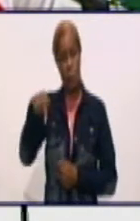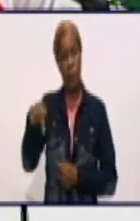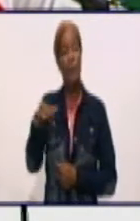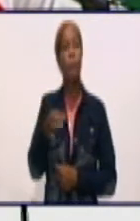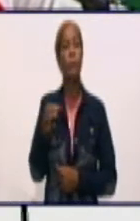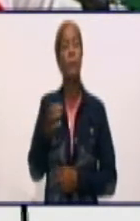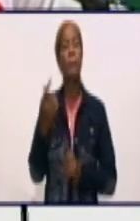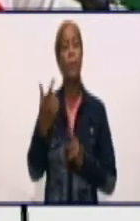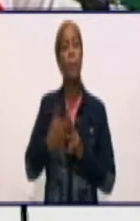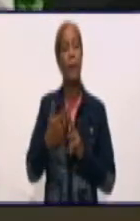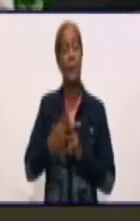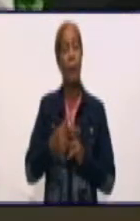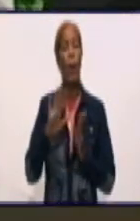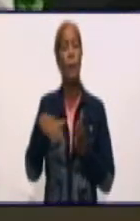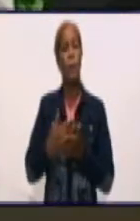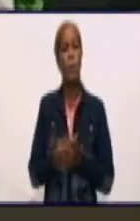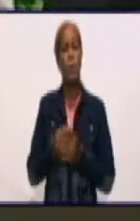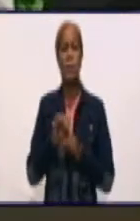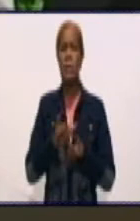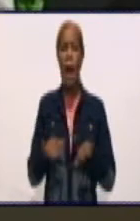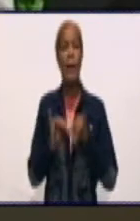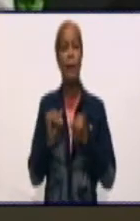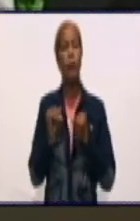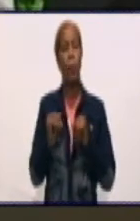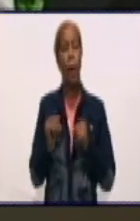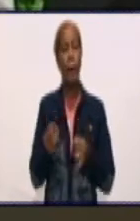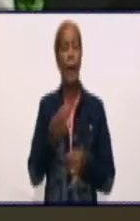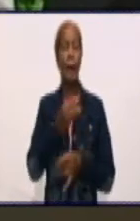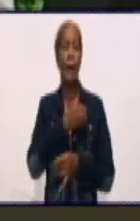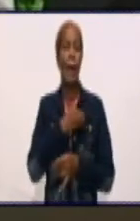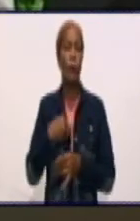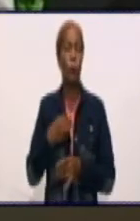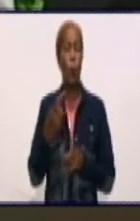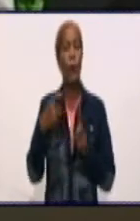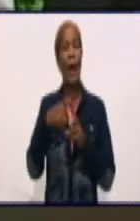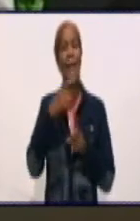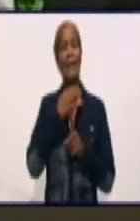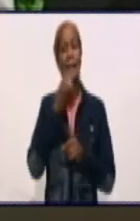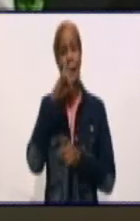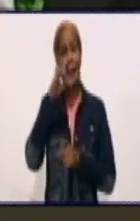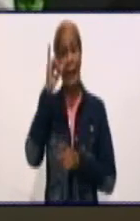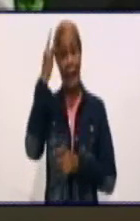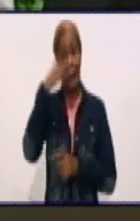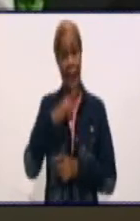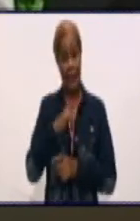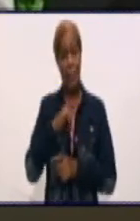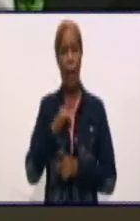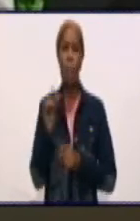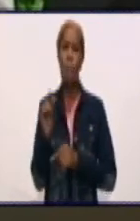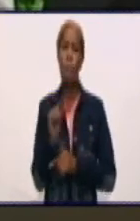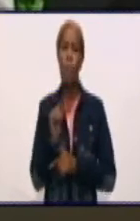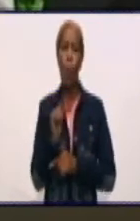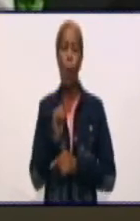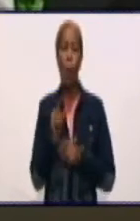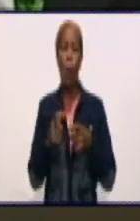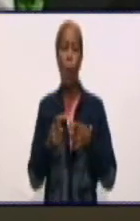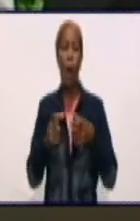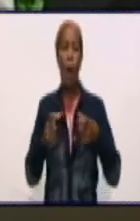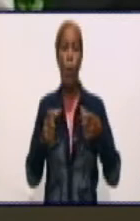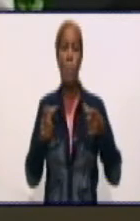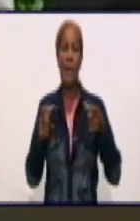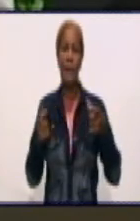la doctora Kenia hacía énfasis en que en los últimos días ha ido en aumento la cifra de casos positivos a la COVID